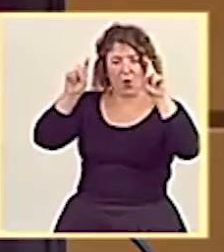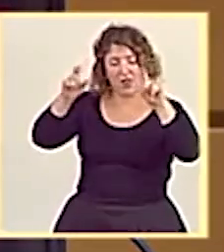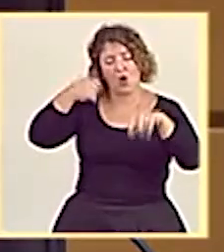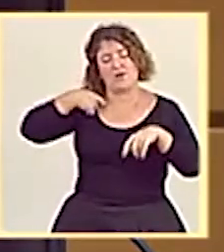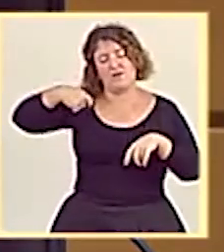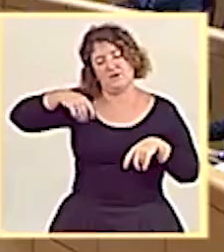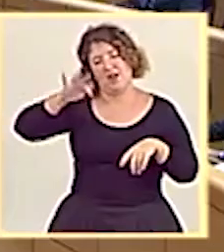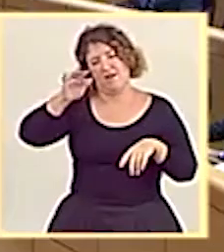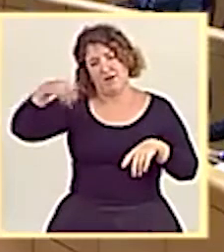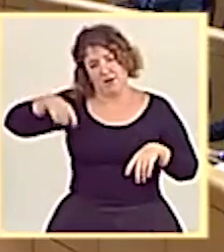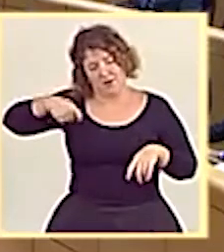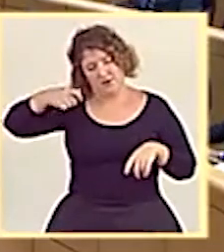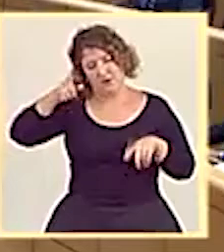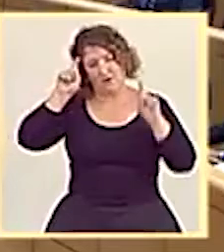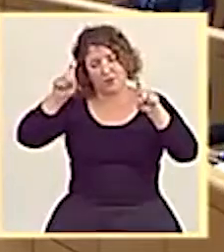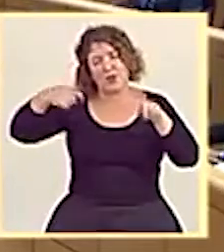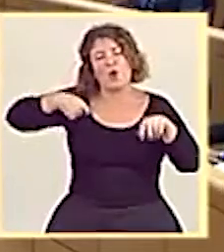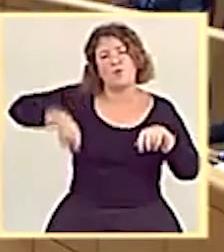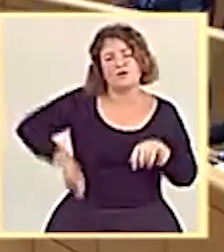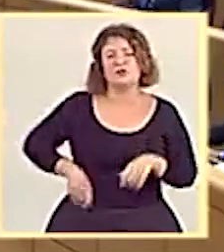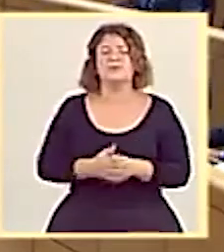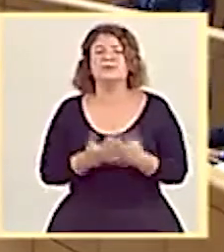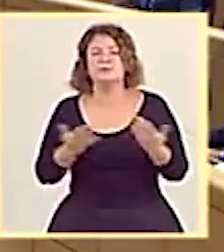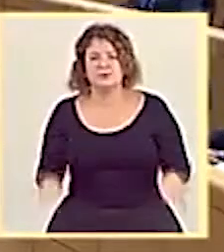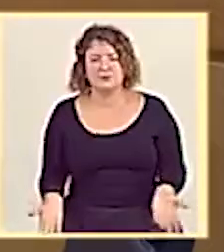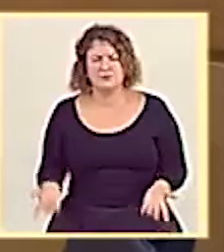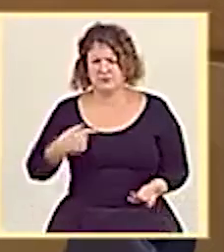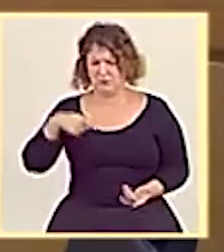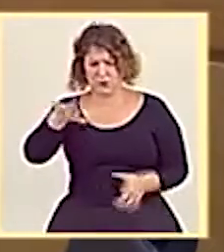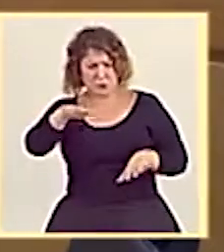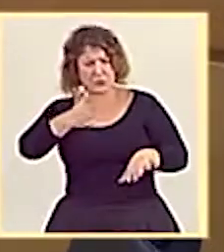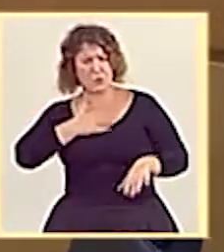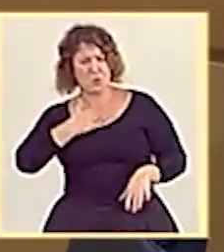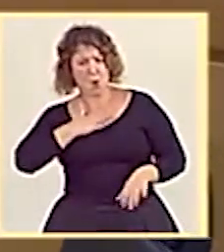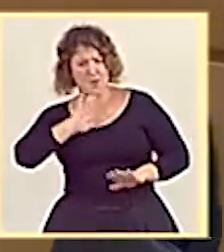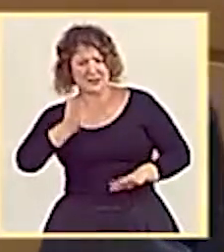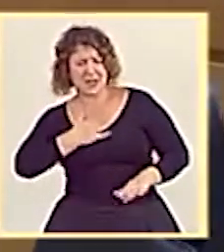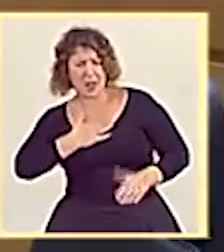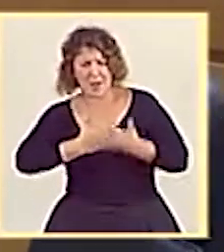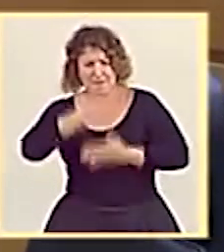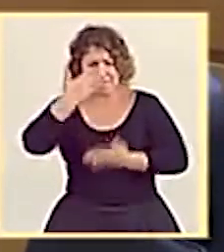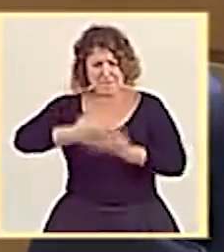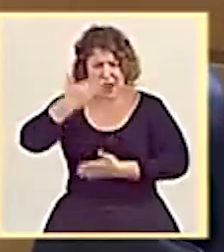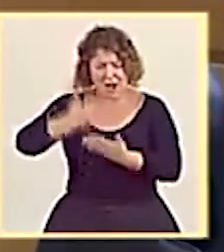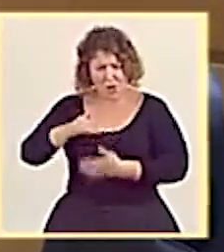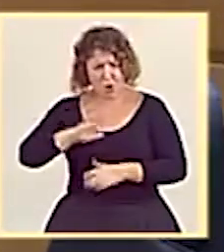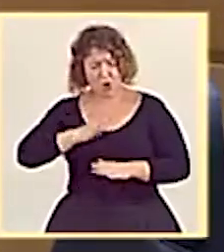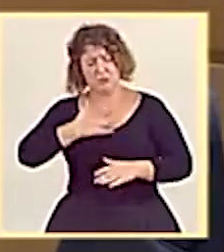señora presidenta. Señoría, no sabía que era usted propietario de los medios de comunicación.